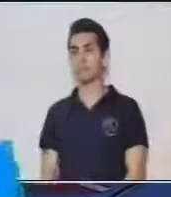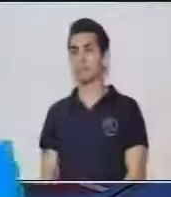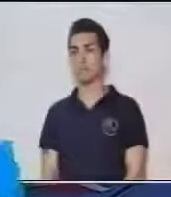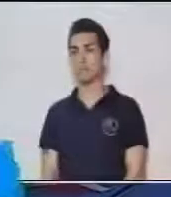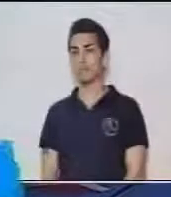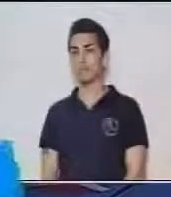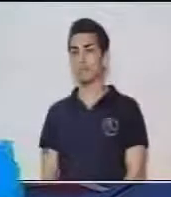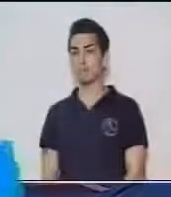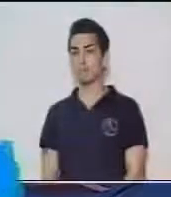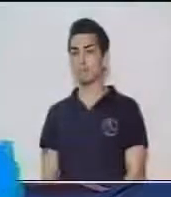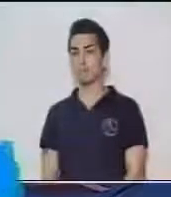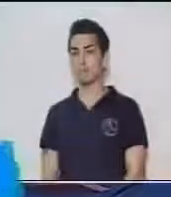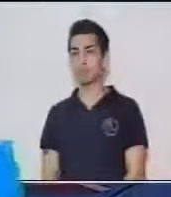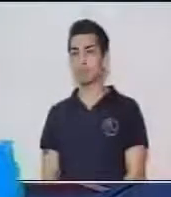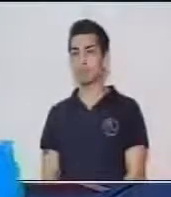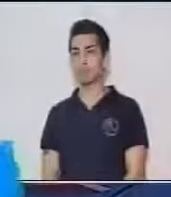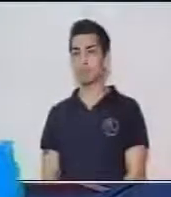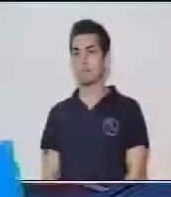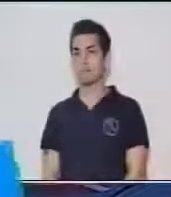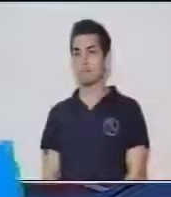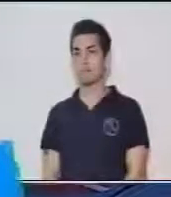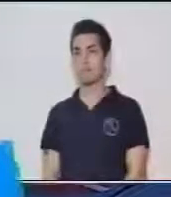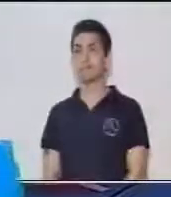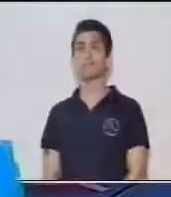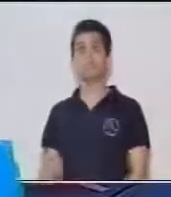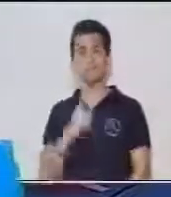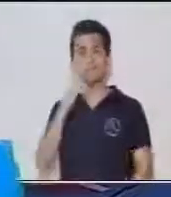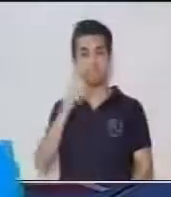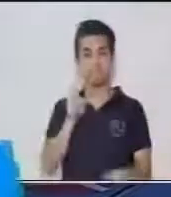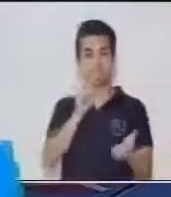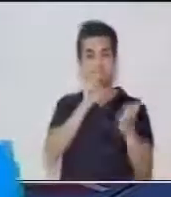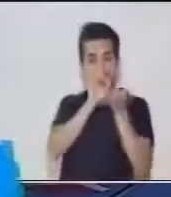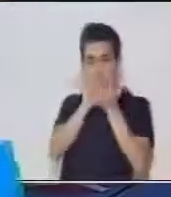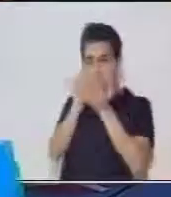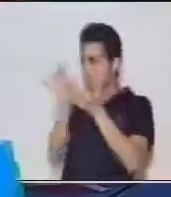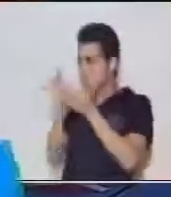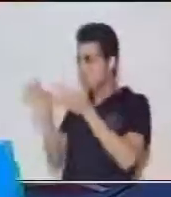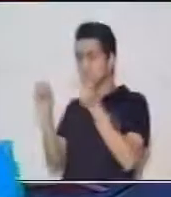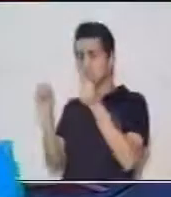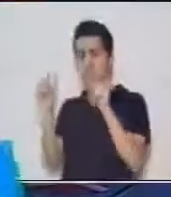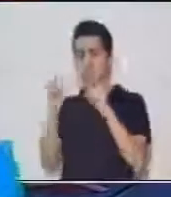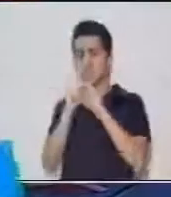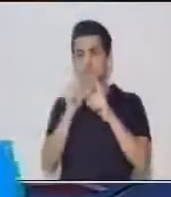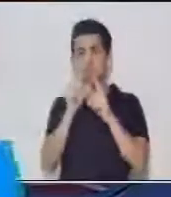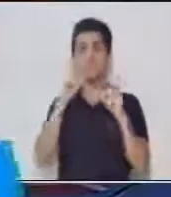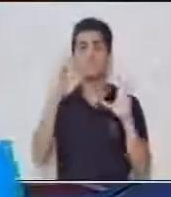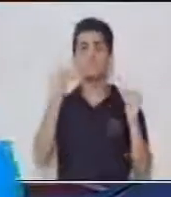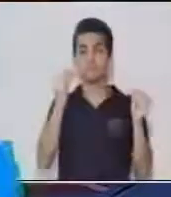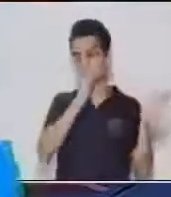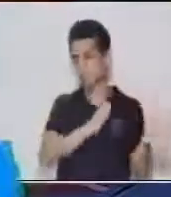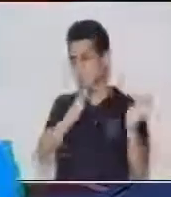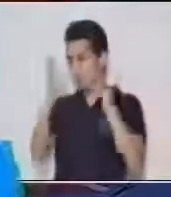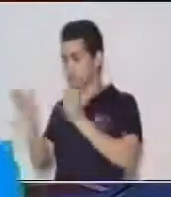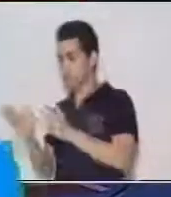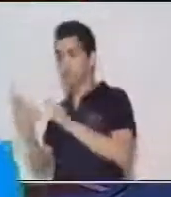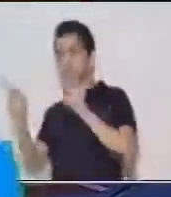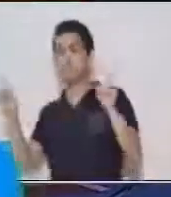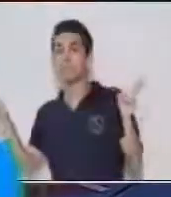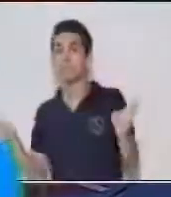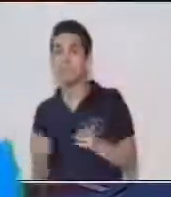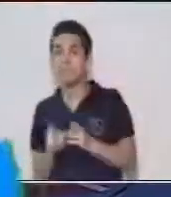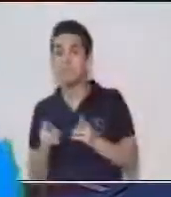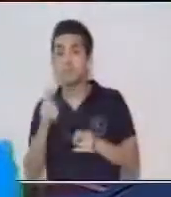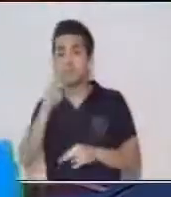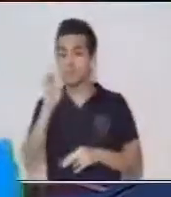Aquí, se omitieron muchas palabras, porque al momento de hacer el resumen, vuelvo y repito, podemos